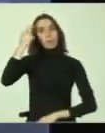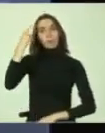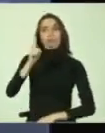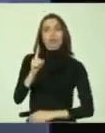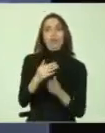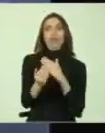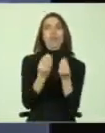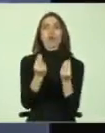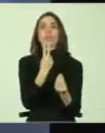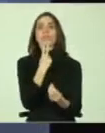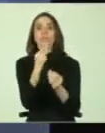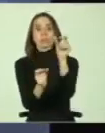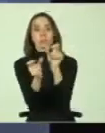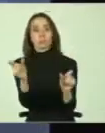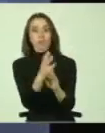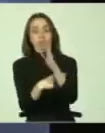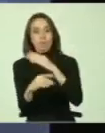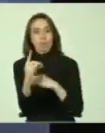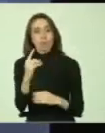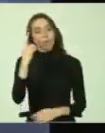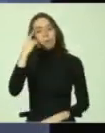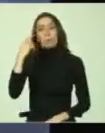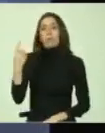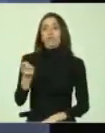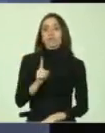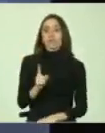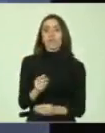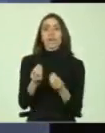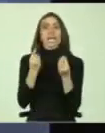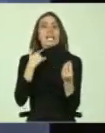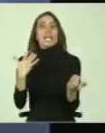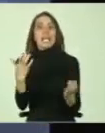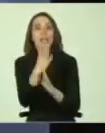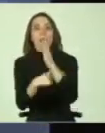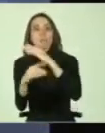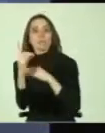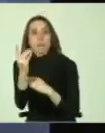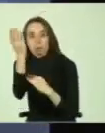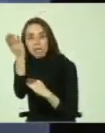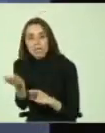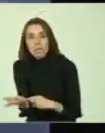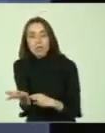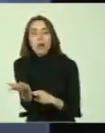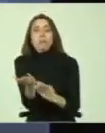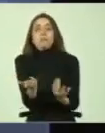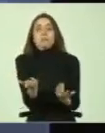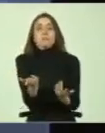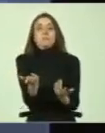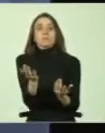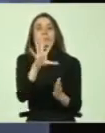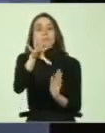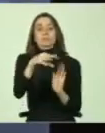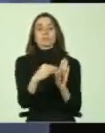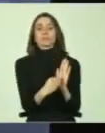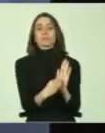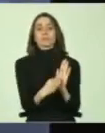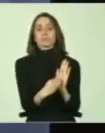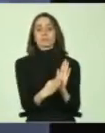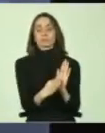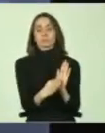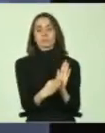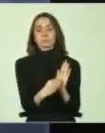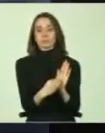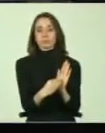dónde viven los discapacitados, no sabemos qué tipo de discapacidad tampoco tienen. Y obviamente es parte del